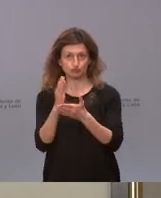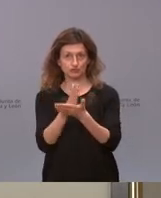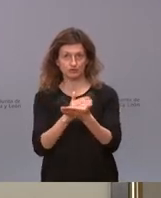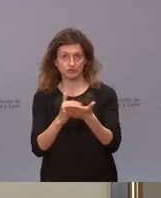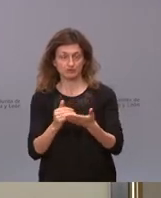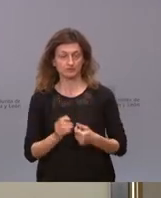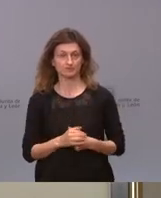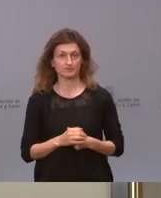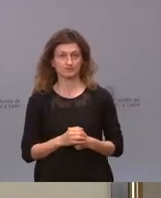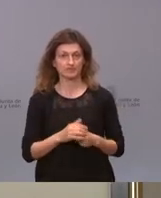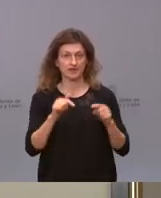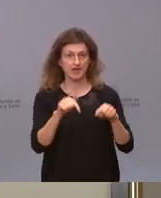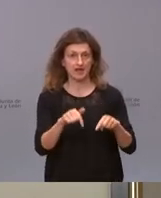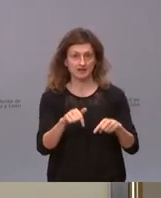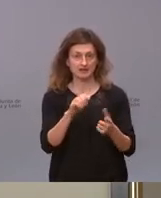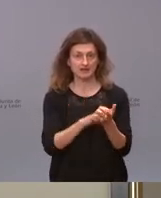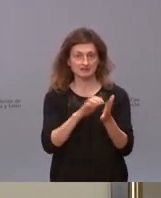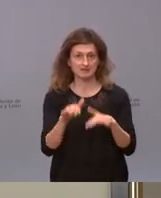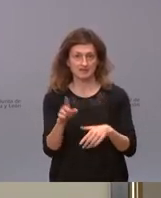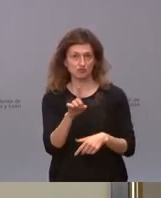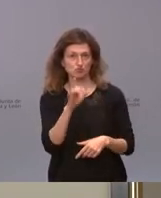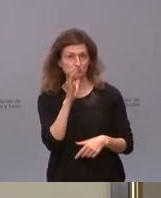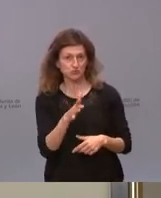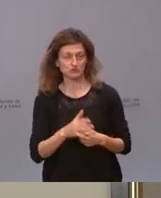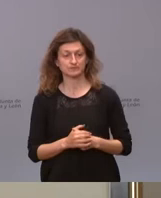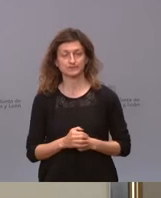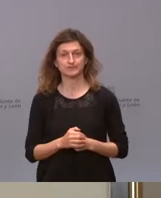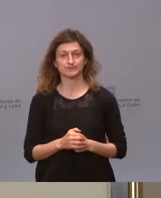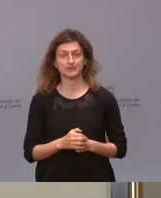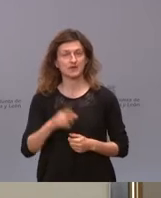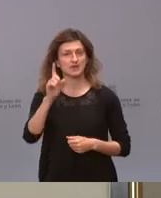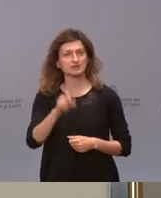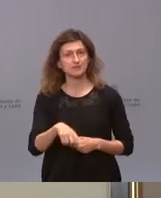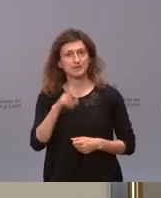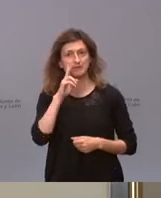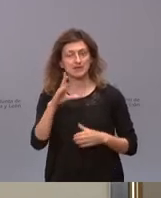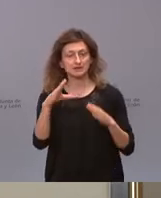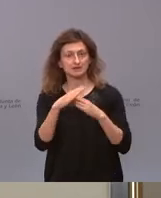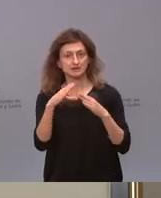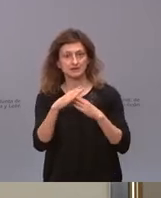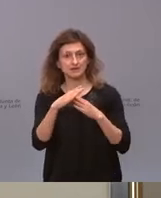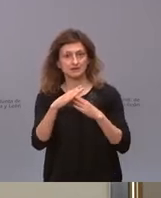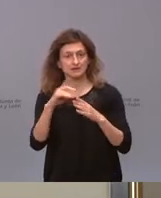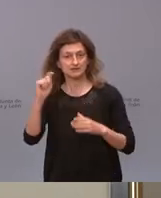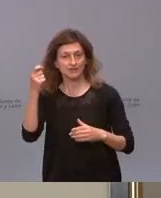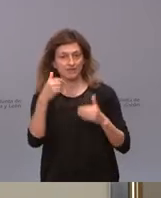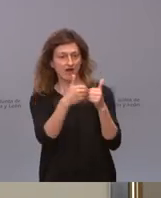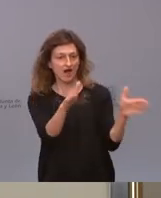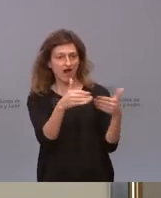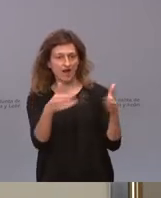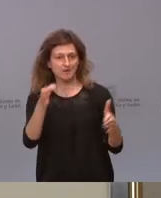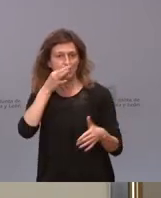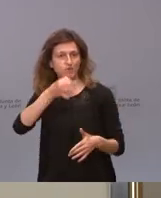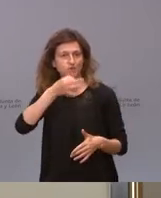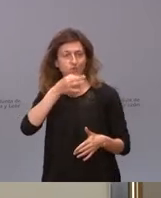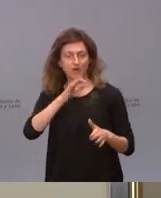cómo se entiende que en Castilla y León eso no se llegue a adoptar, y por otra parte, ver que en Madrid ha triunfado el discurso de la apertura hace que se